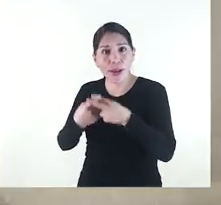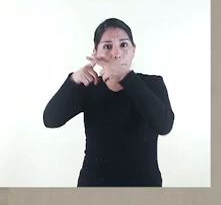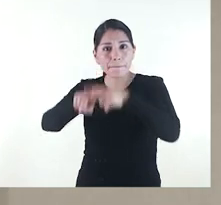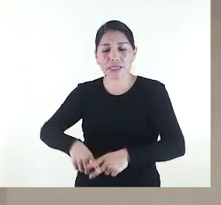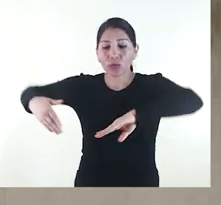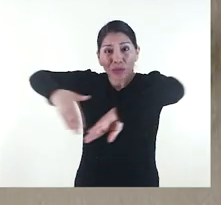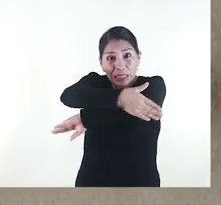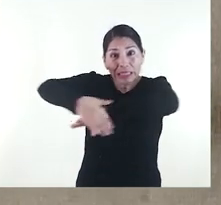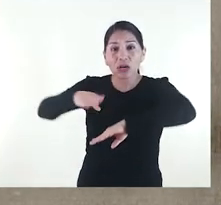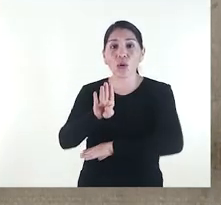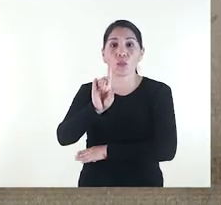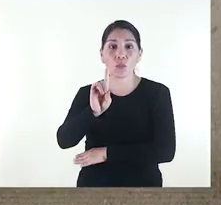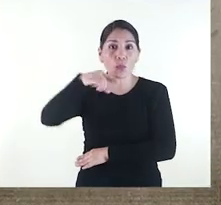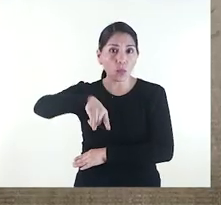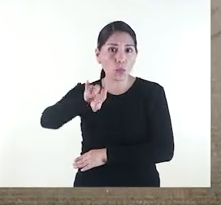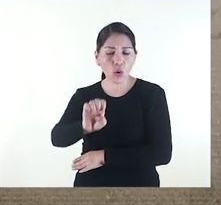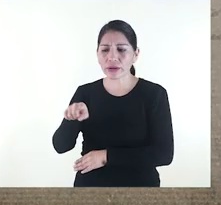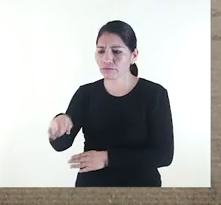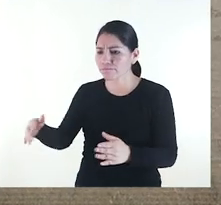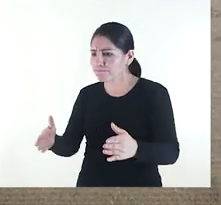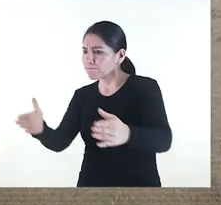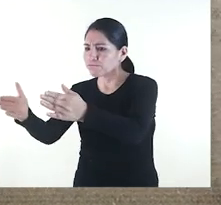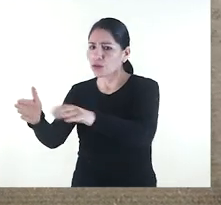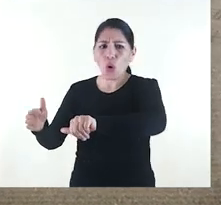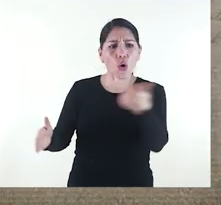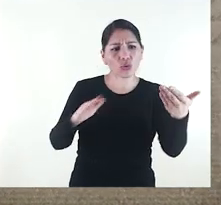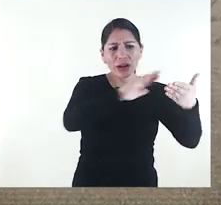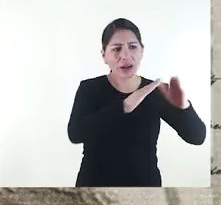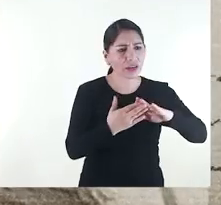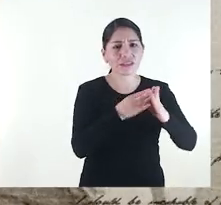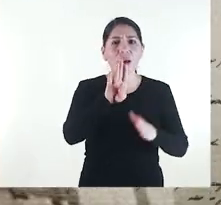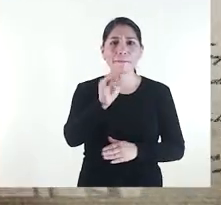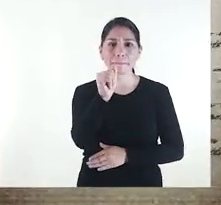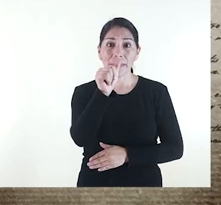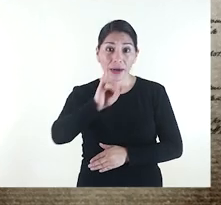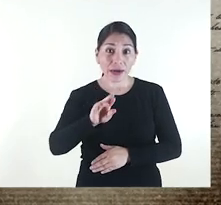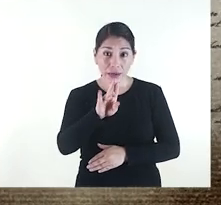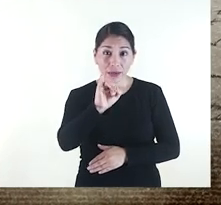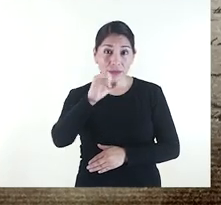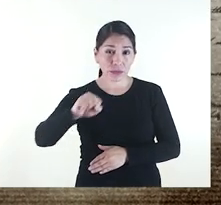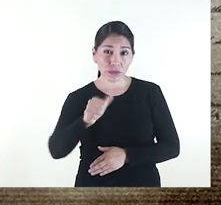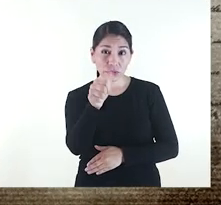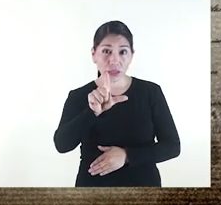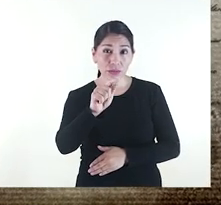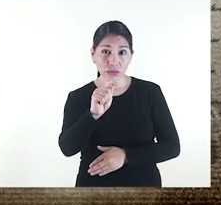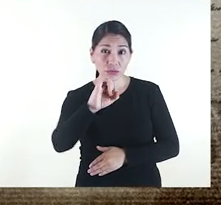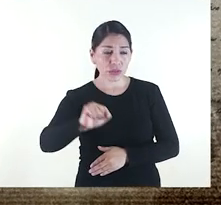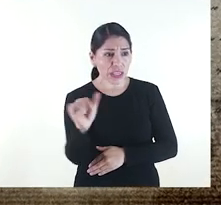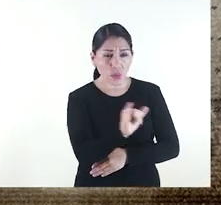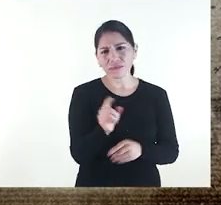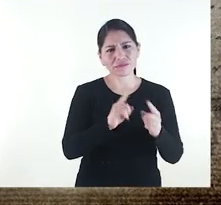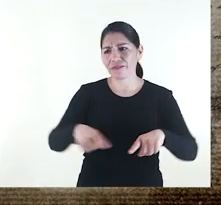Callejón del Buque que, aunque no es tipológicamente un callejón de los que abundaban en barrios altos, sí lo es por la gran cantidad de